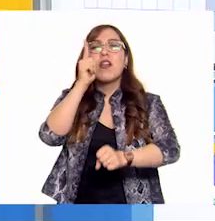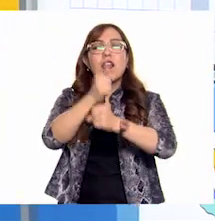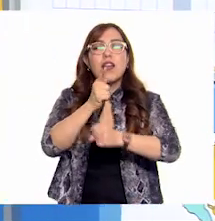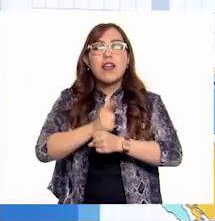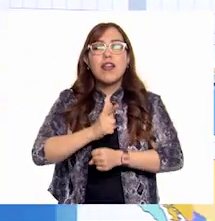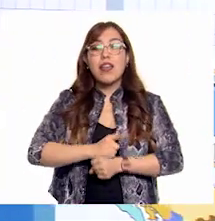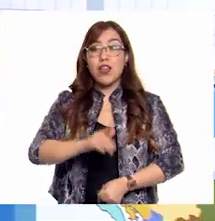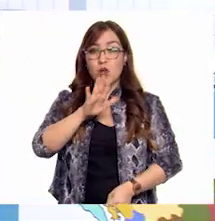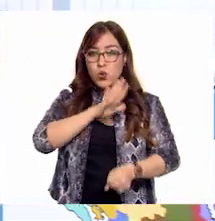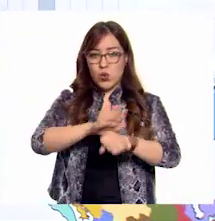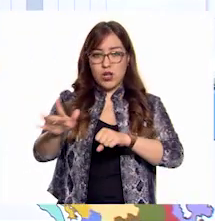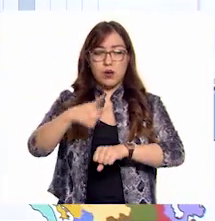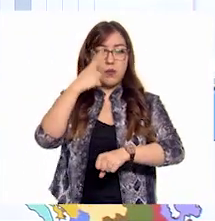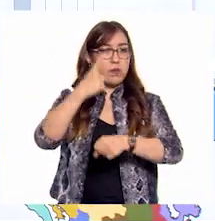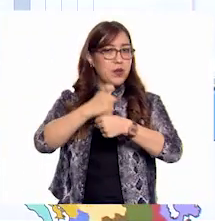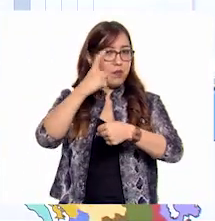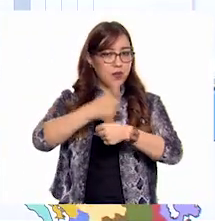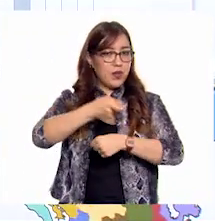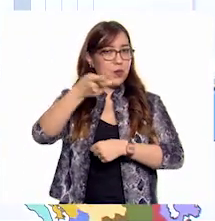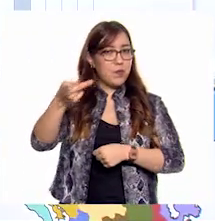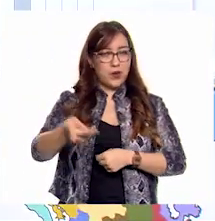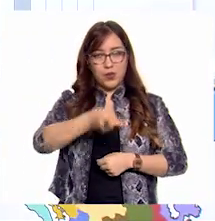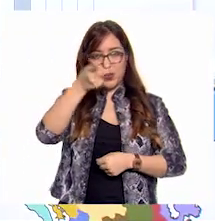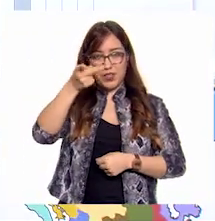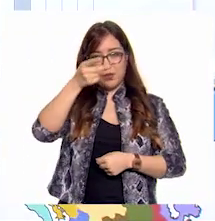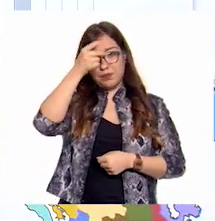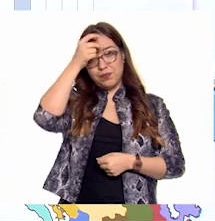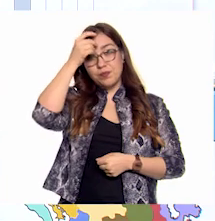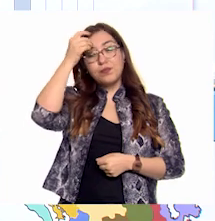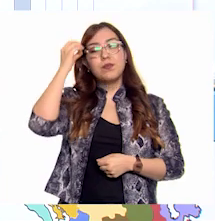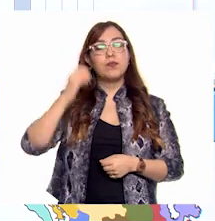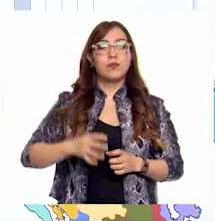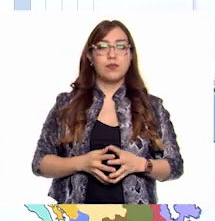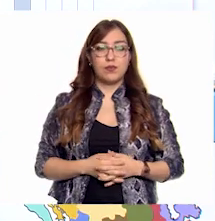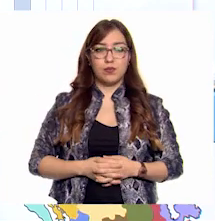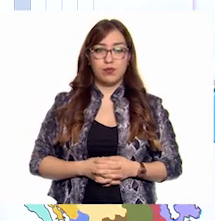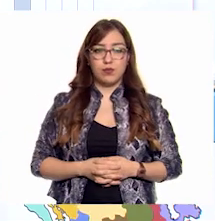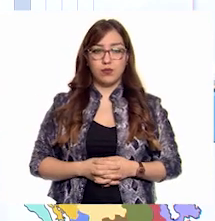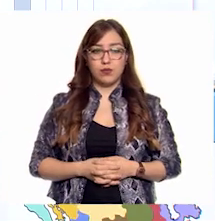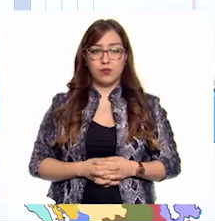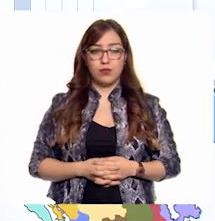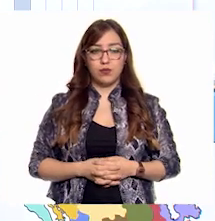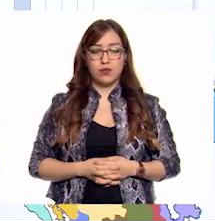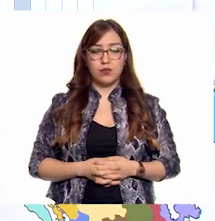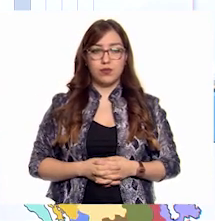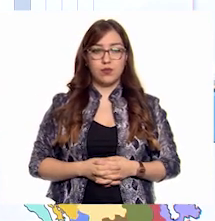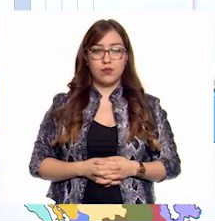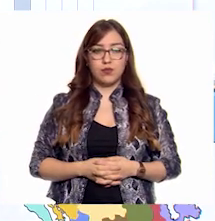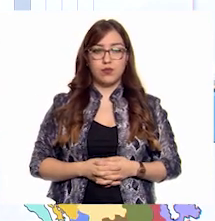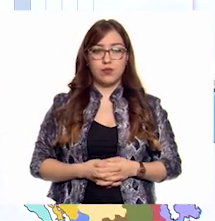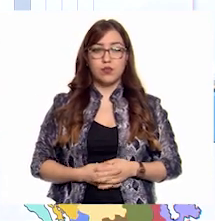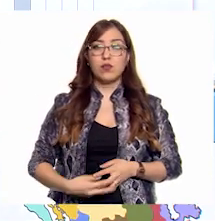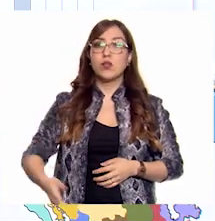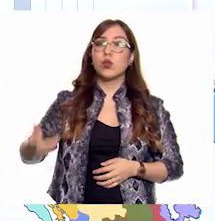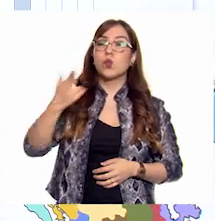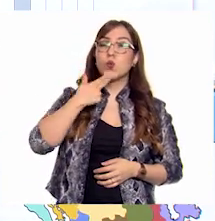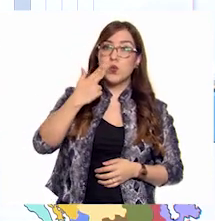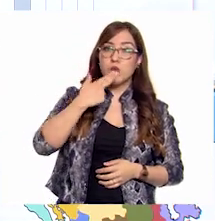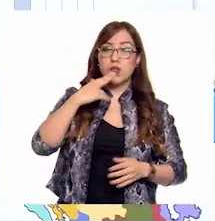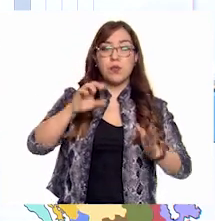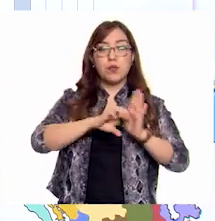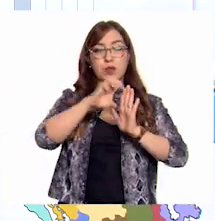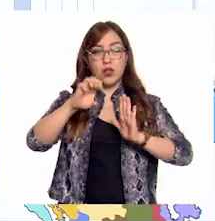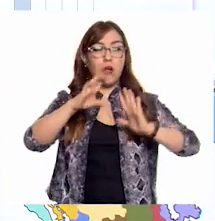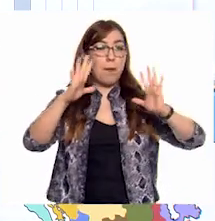la primera pregunta es... ¿Es aquella que usa los instrumentos como la participación, el